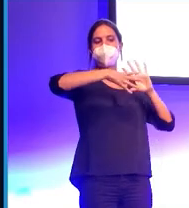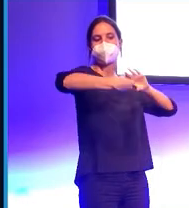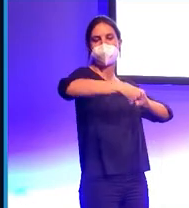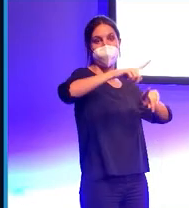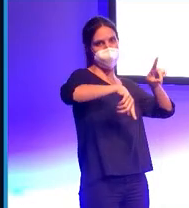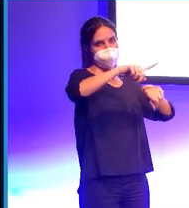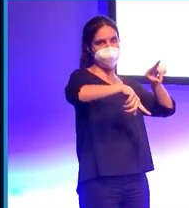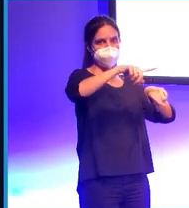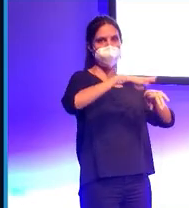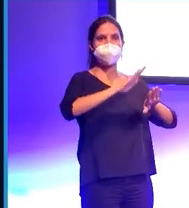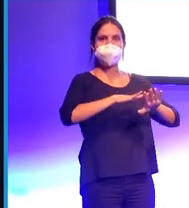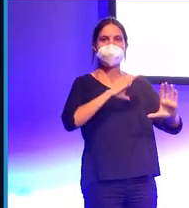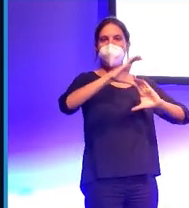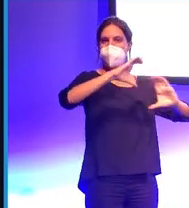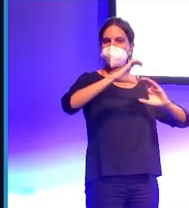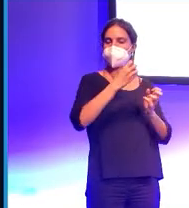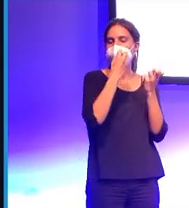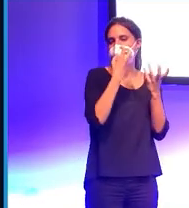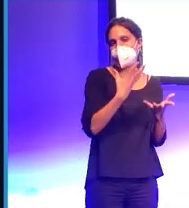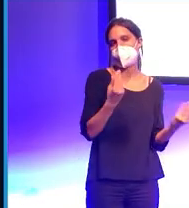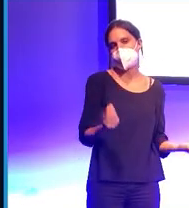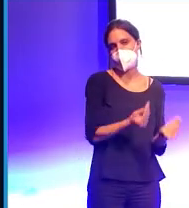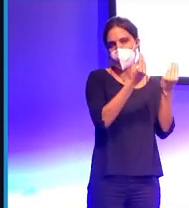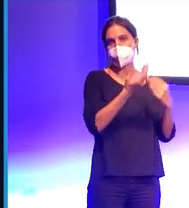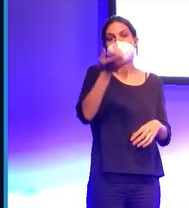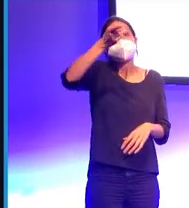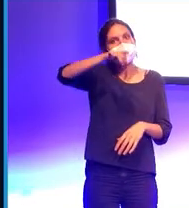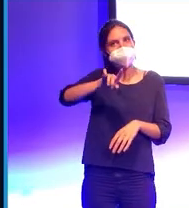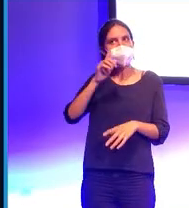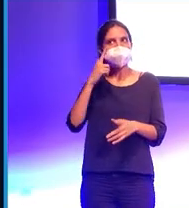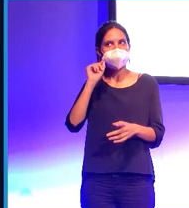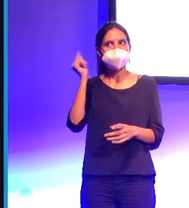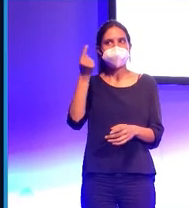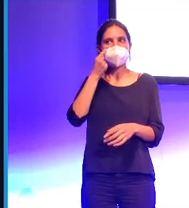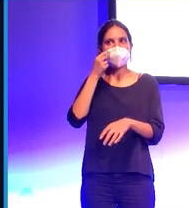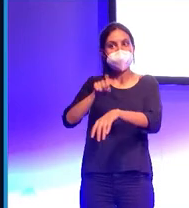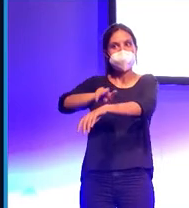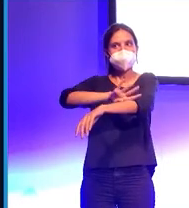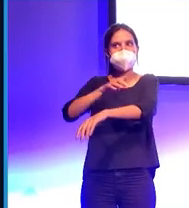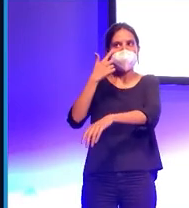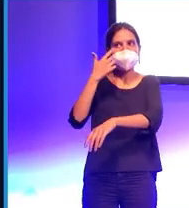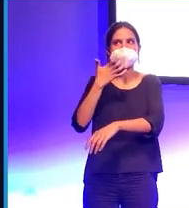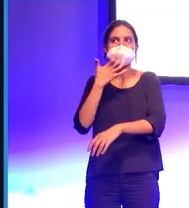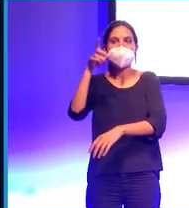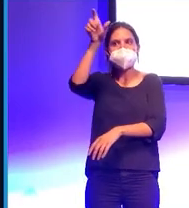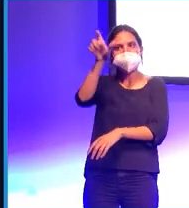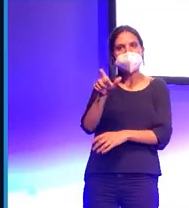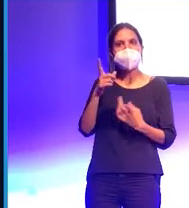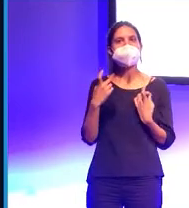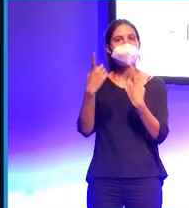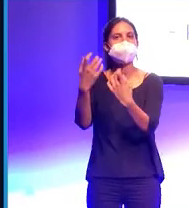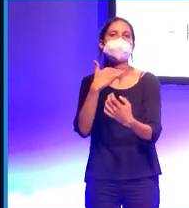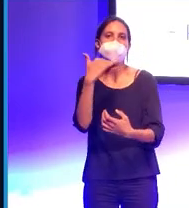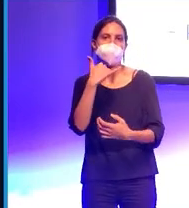la comunicación va a ser más fluida. También usamos la detección de emociones para poder detectar cuando alguien tiene una determinada necesidad y poder